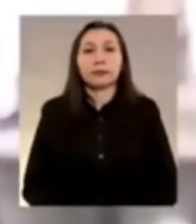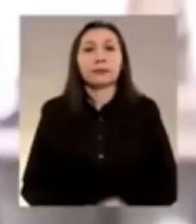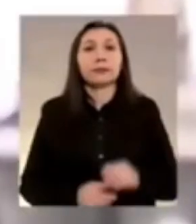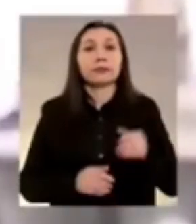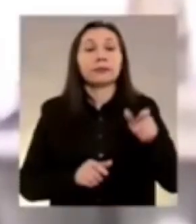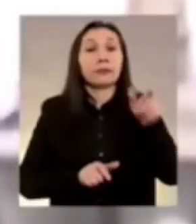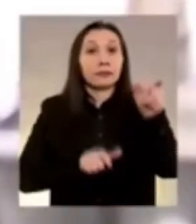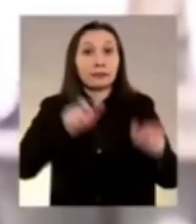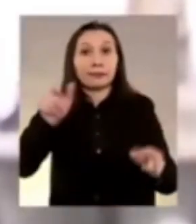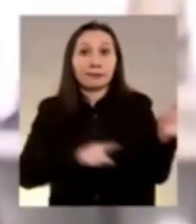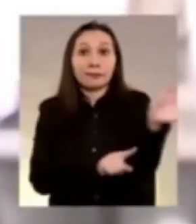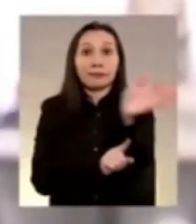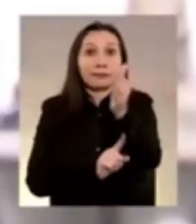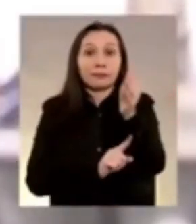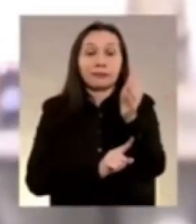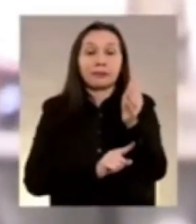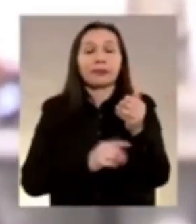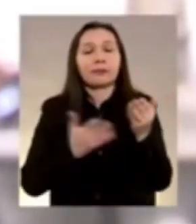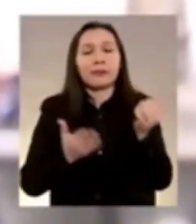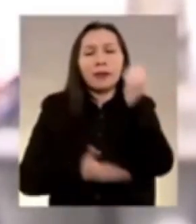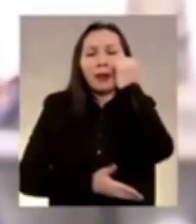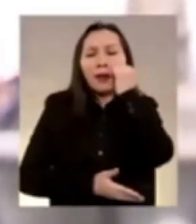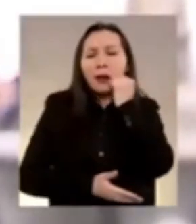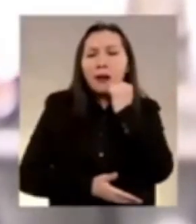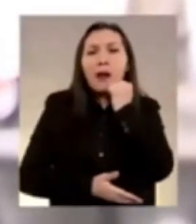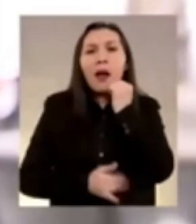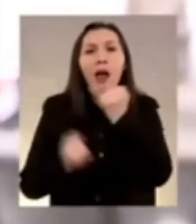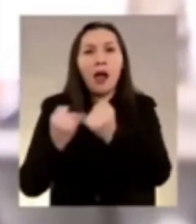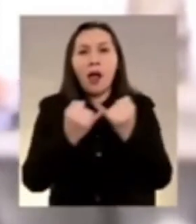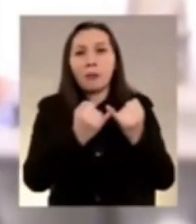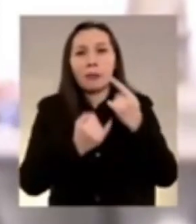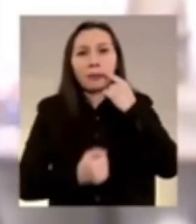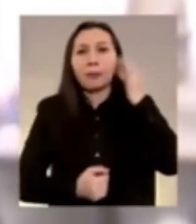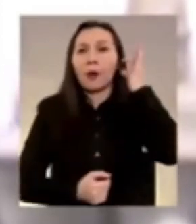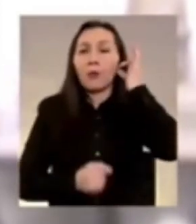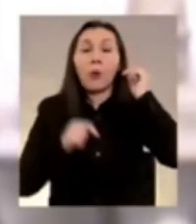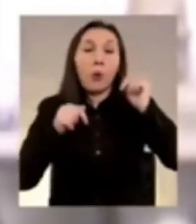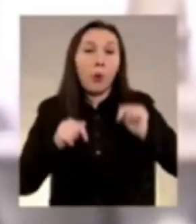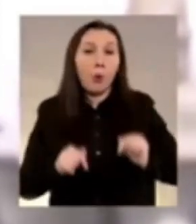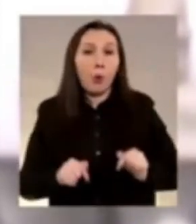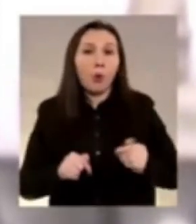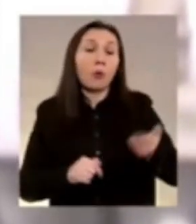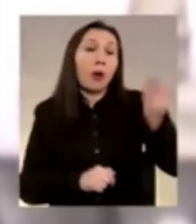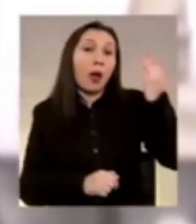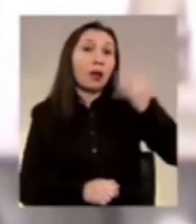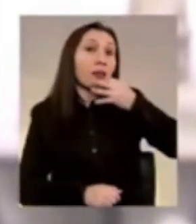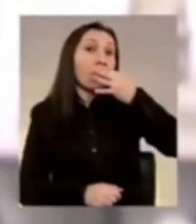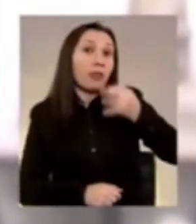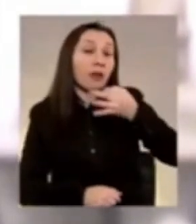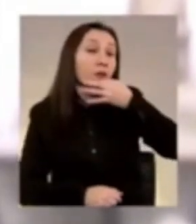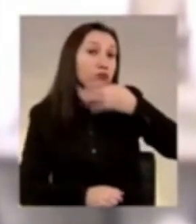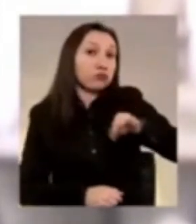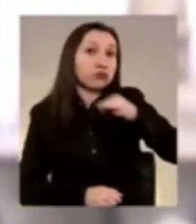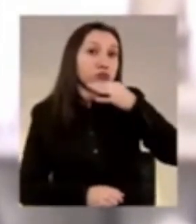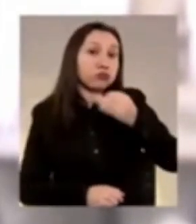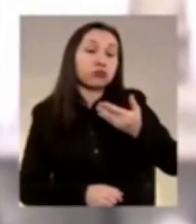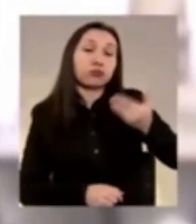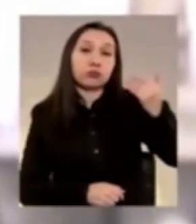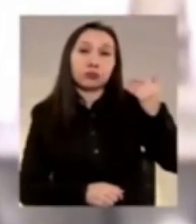Compatriotas, queridos amigos y amigas, hoy, como han dicho quienes me antecedieron,